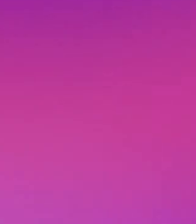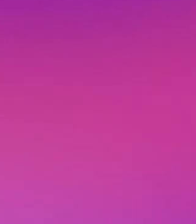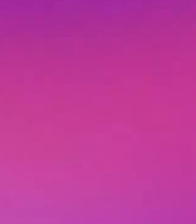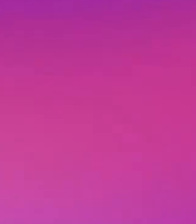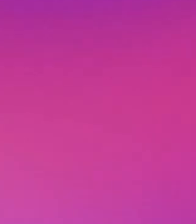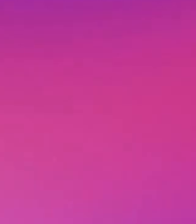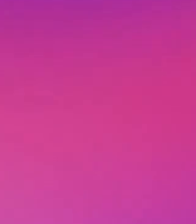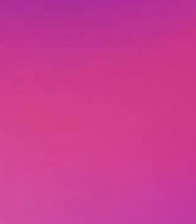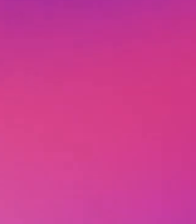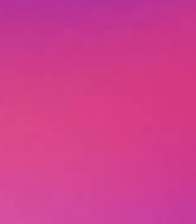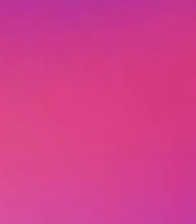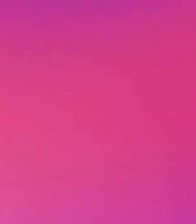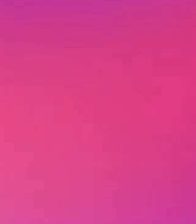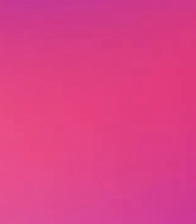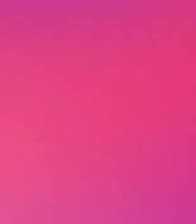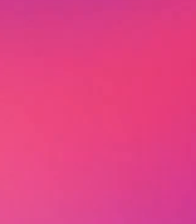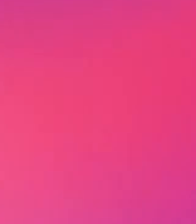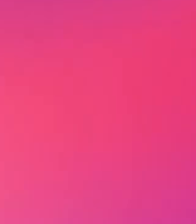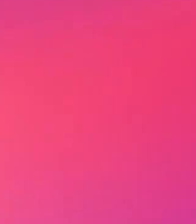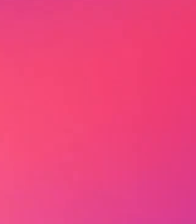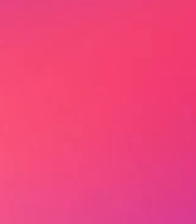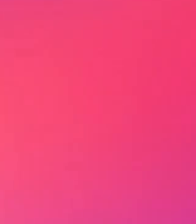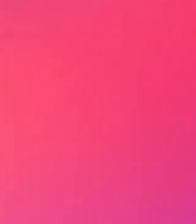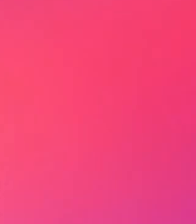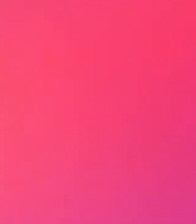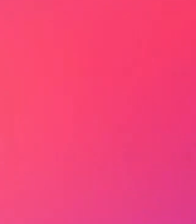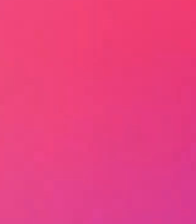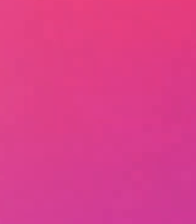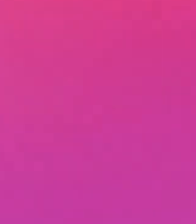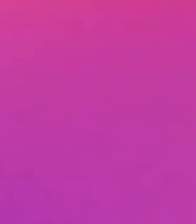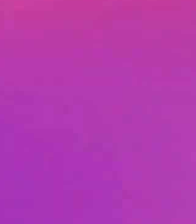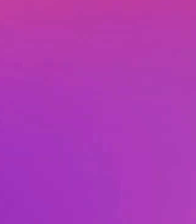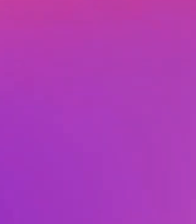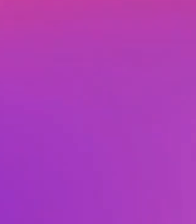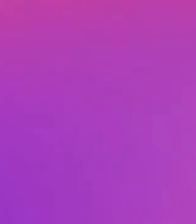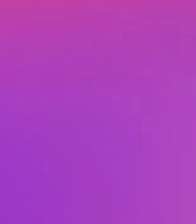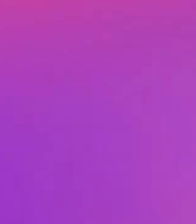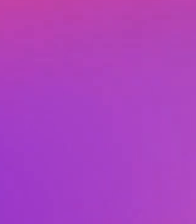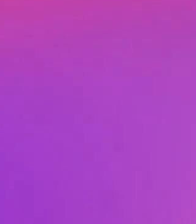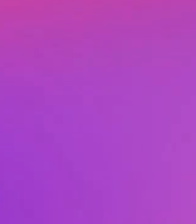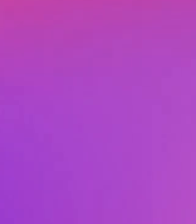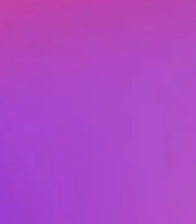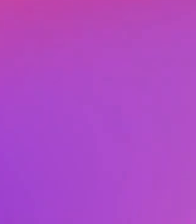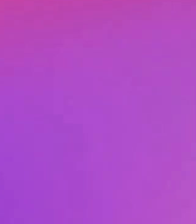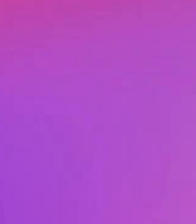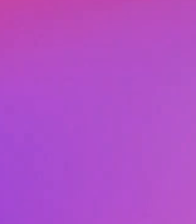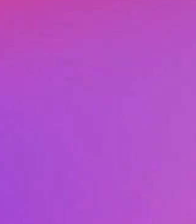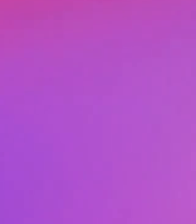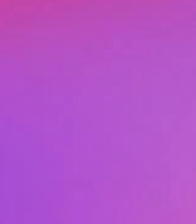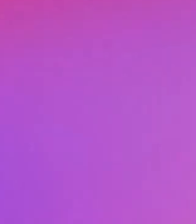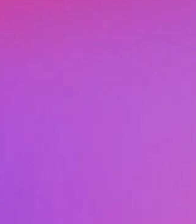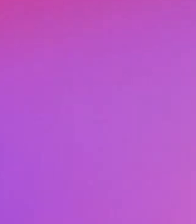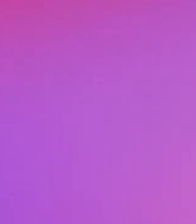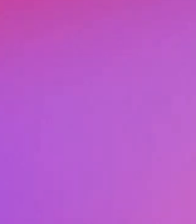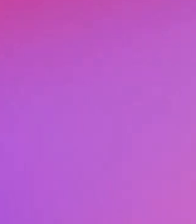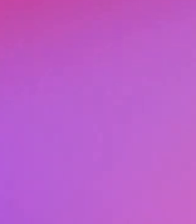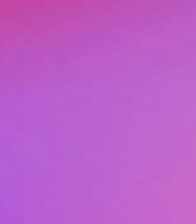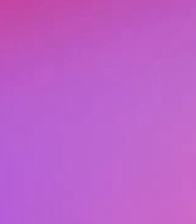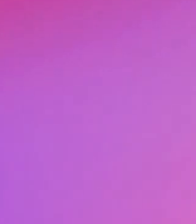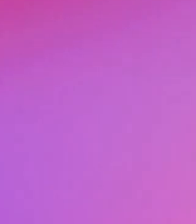encontrar en la página conaliteg.cep.gov.mx. Y recuerda que también cuentas con